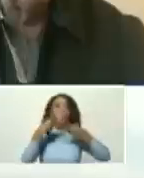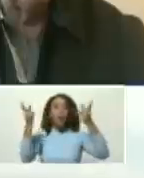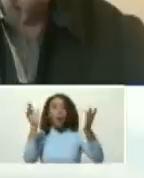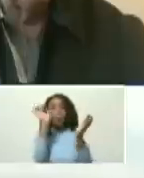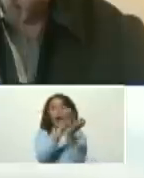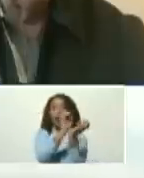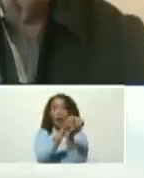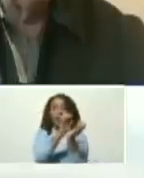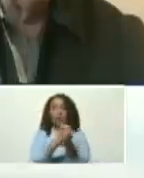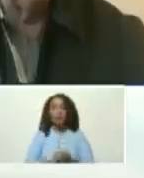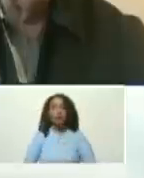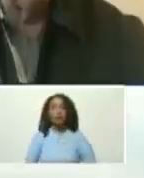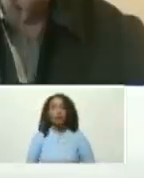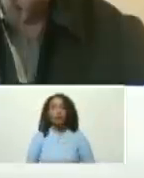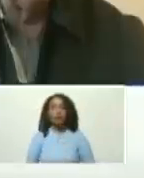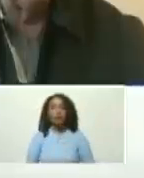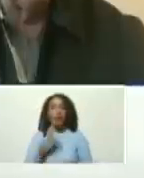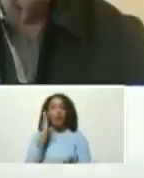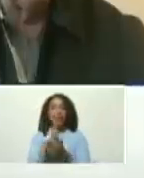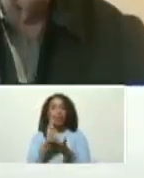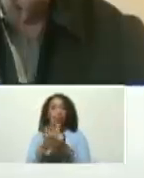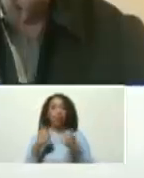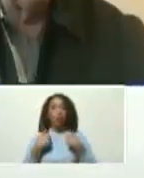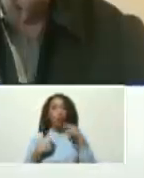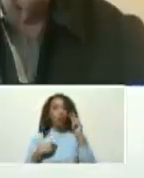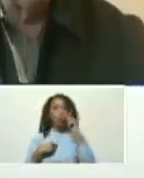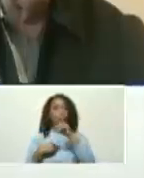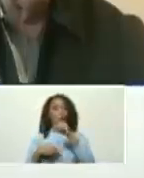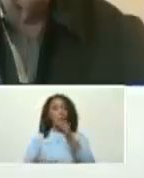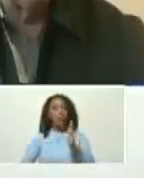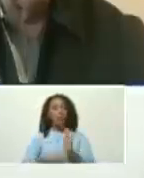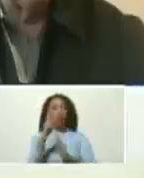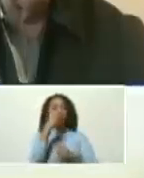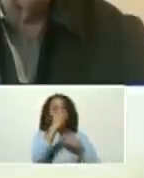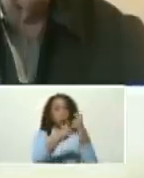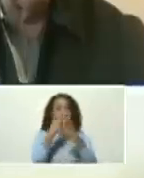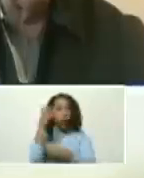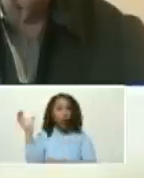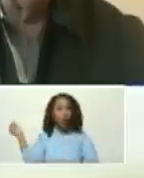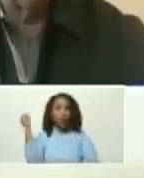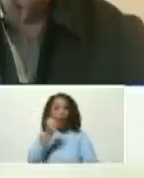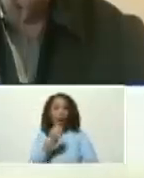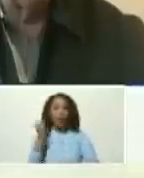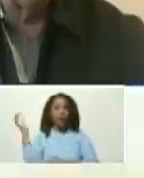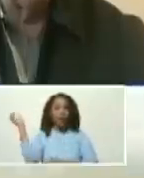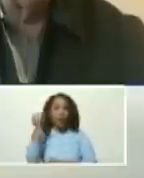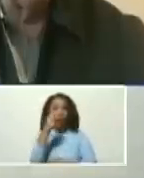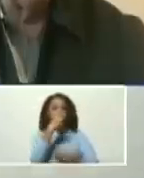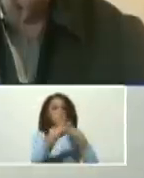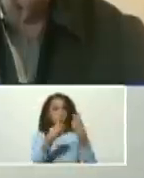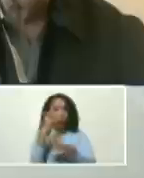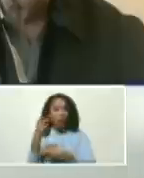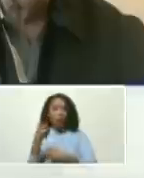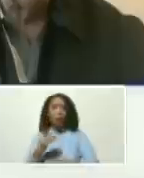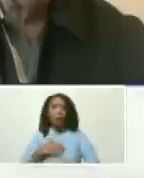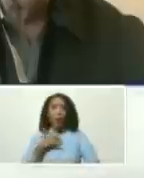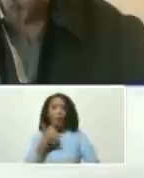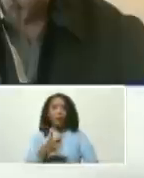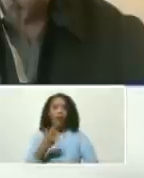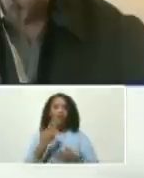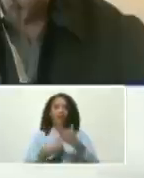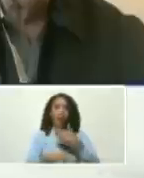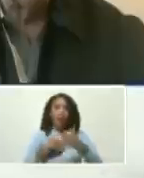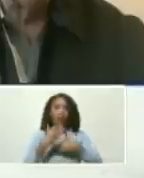a Margarita siempre estoy pendiente del desarrollo del turismo traer turistas traer turistas y puedo decir que vamos